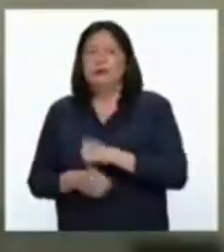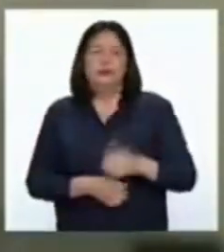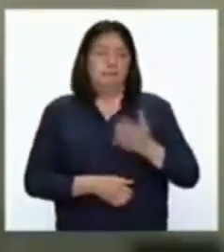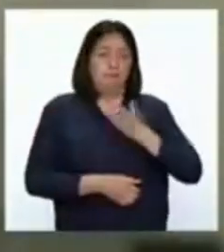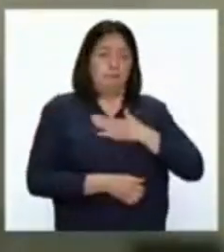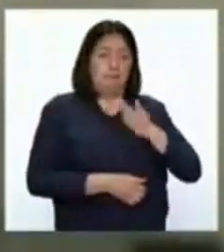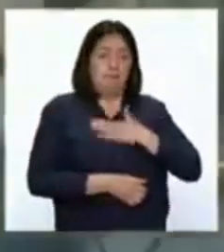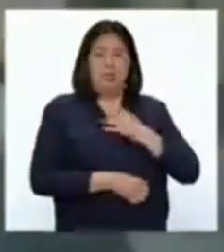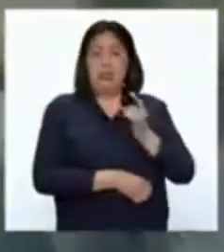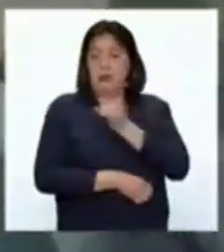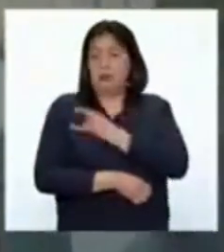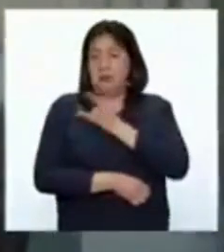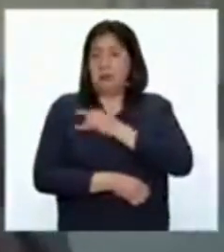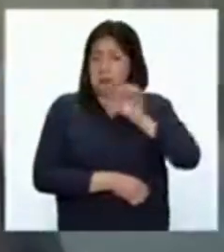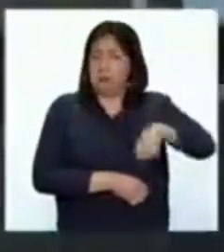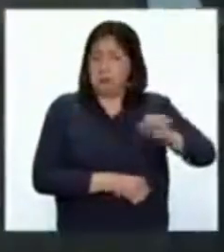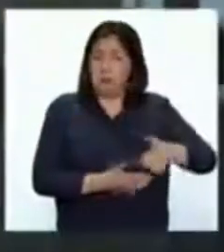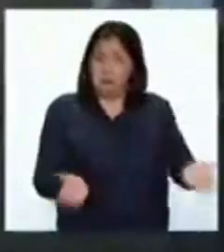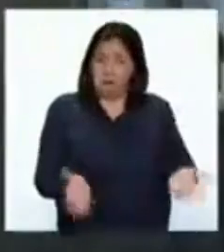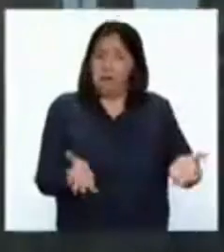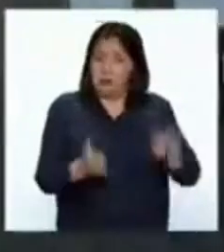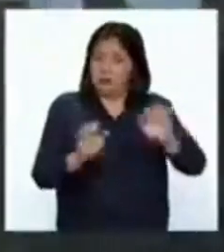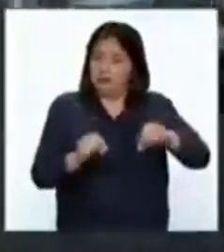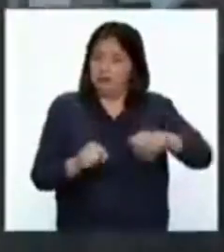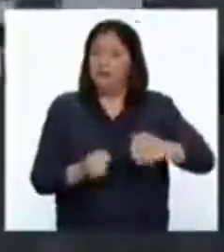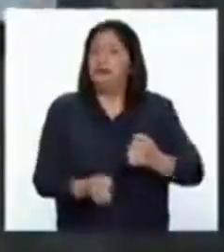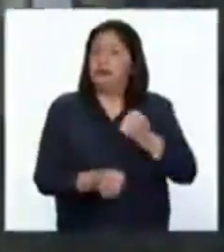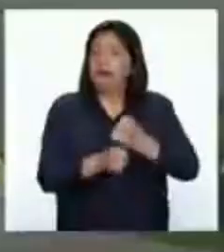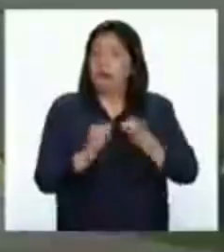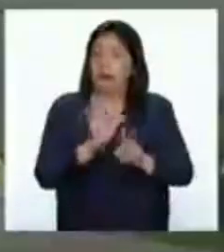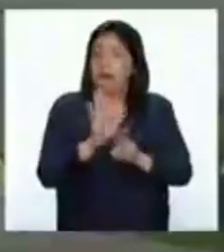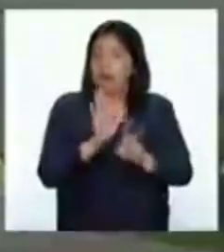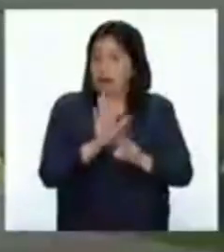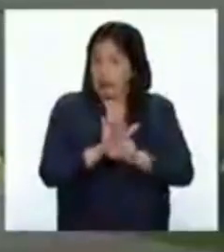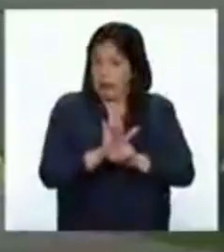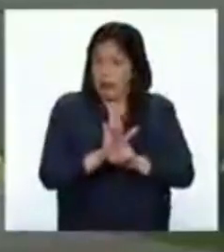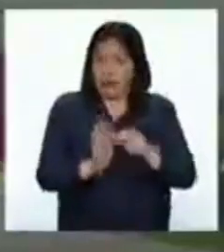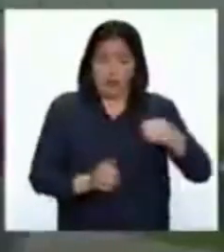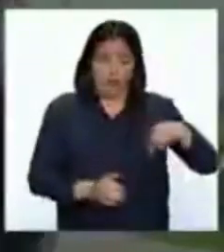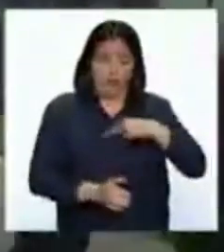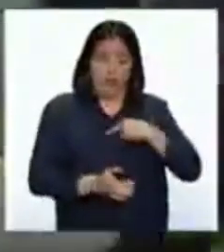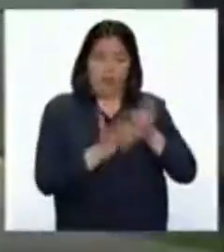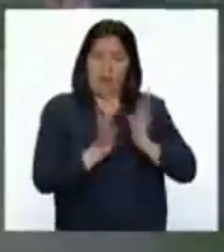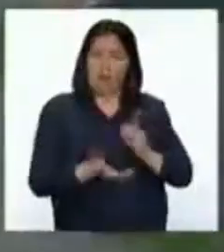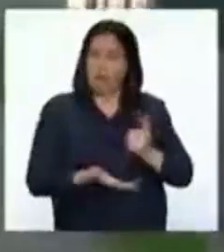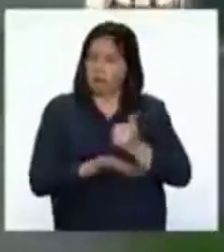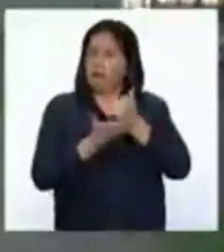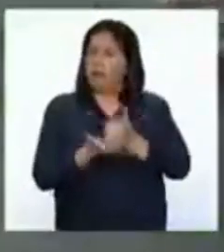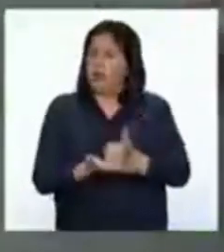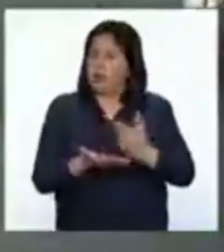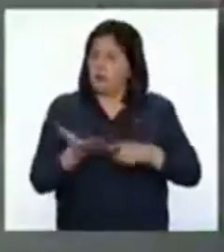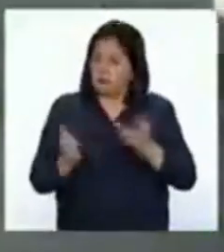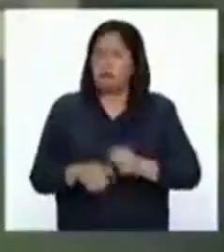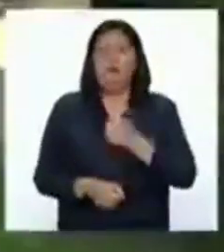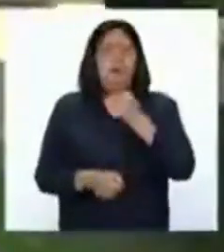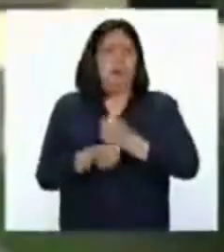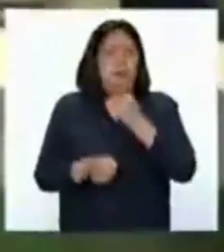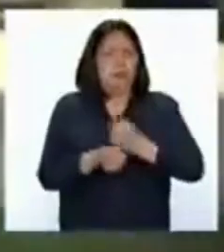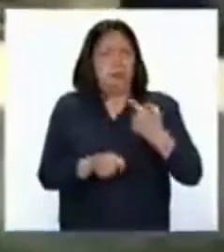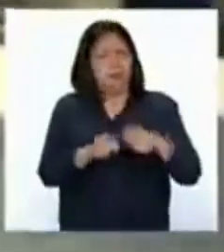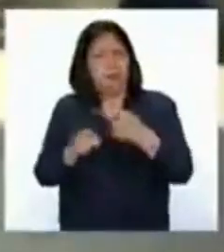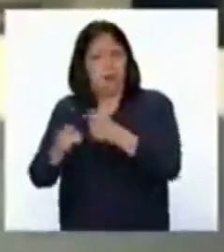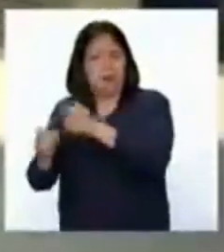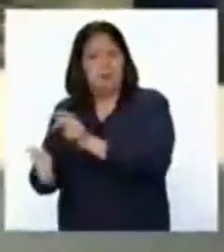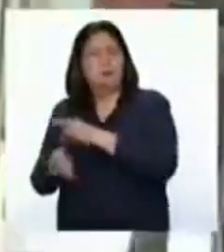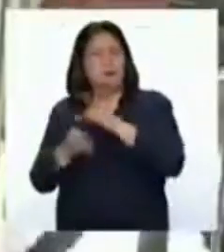universidad sí se fomenta hacer el trabajo voluntario, entonces eso nos ayuda a nosotros como alumnos, muy aparte de trabajar multidisciplinariamente, también